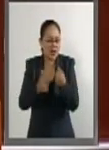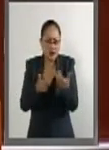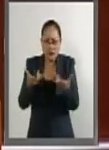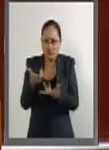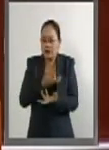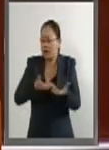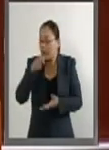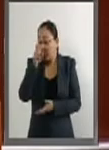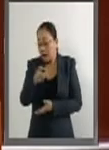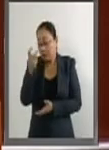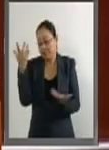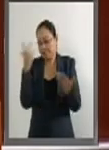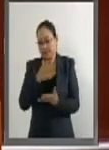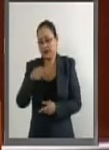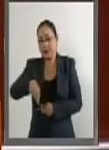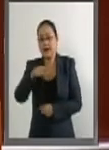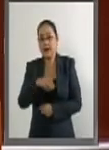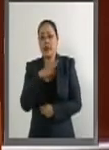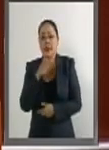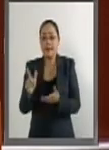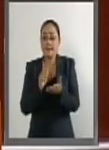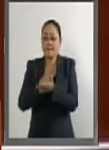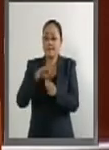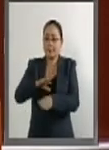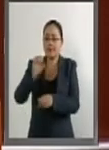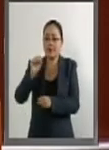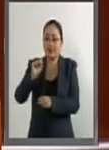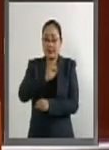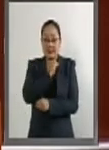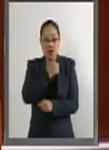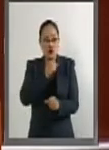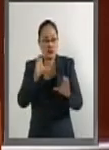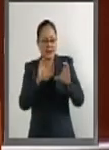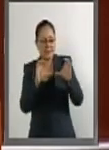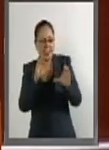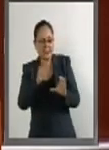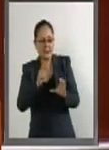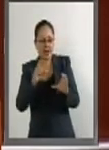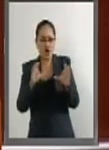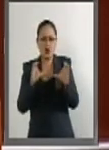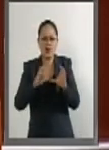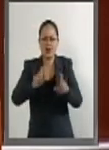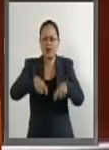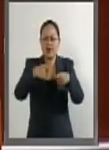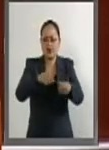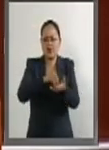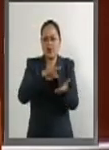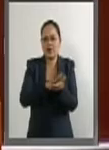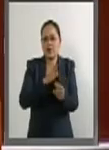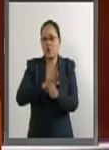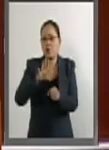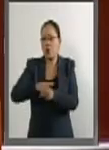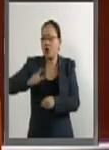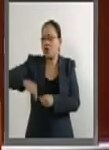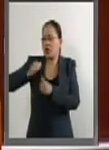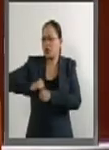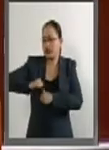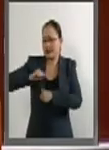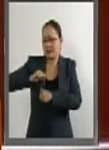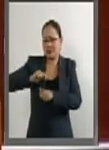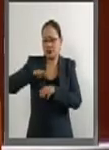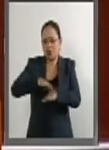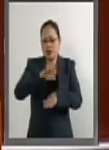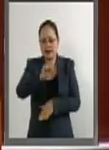Salud establece que un certificado es la constancia expedida en los términos que establezcan las autoridades sanitarias